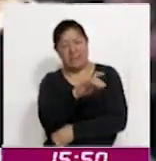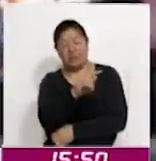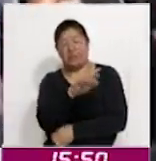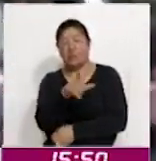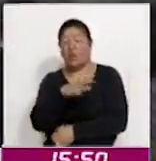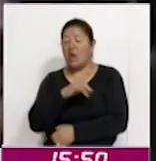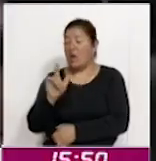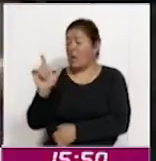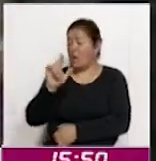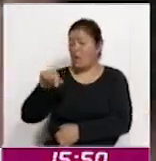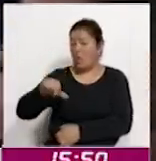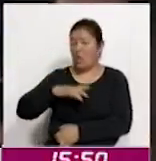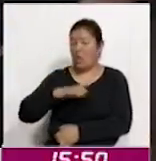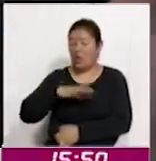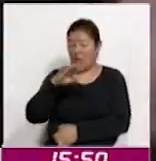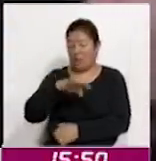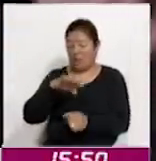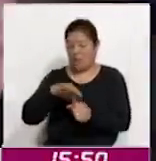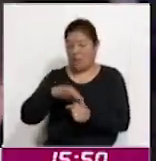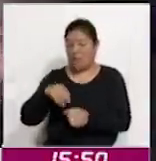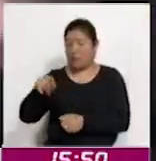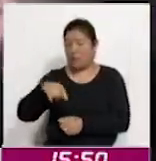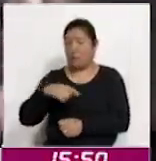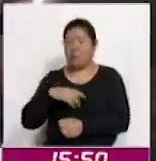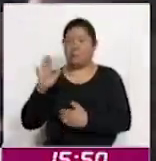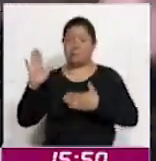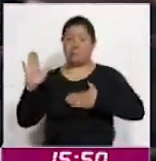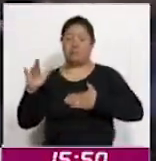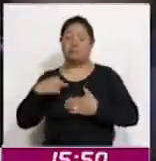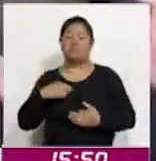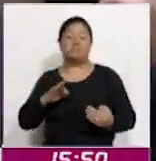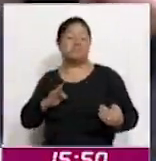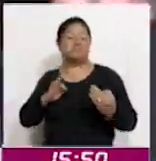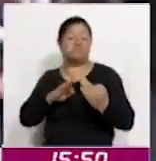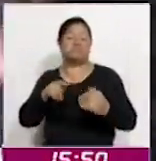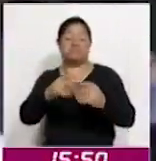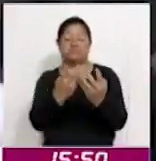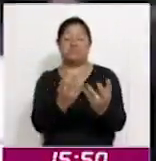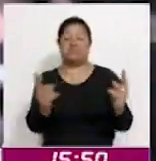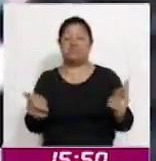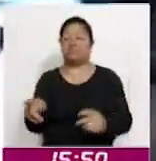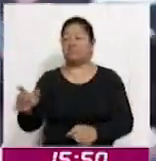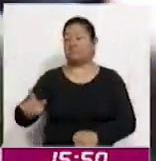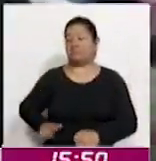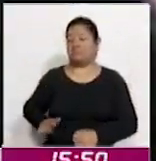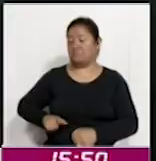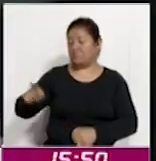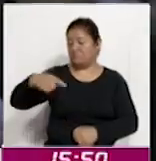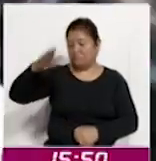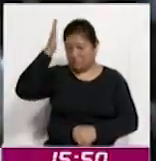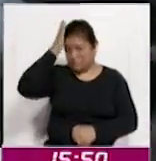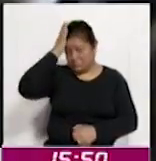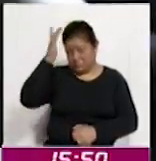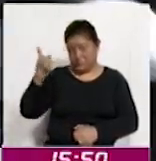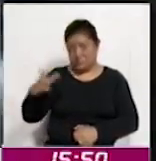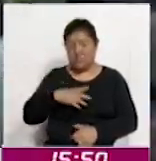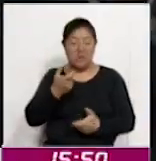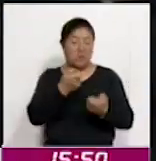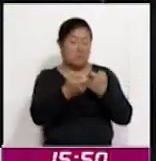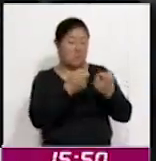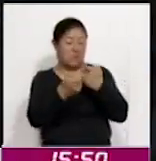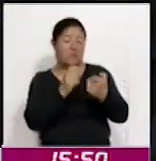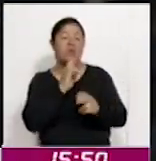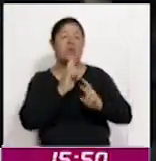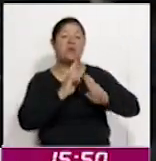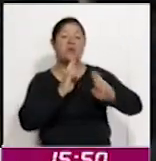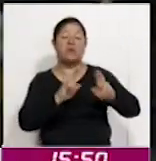el lunes. Los manifestantes prometieron pasar la noche frente al Parlamento, acusando al partido gobernante, sueño georgiano, de manipular los resultados